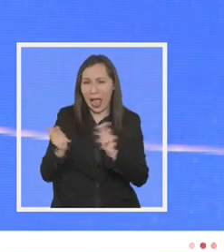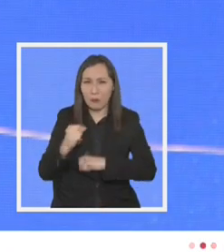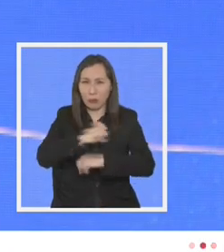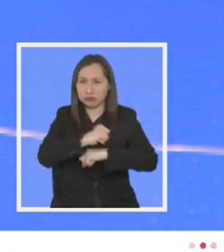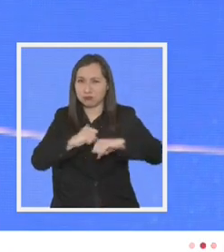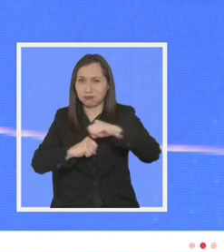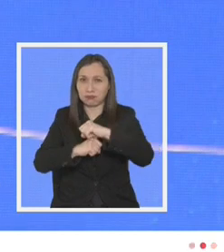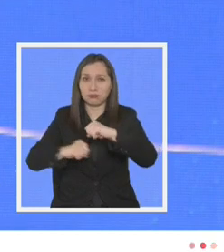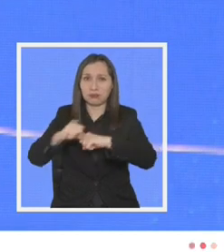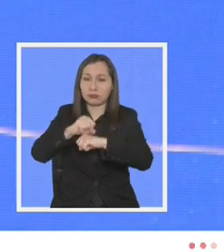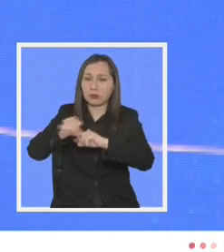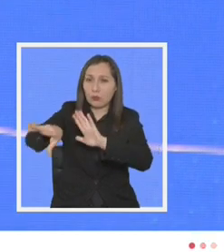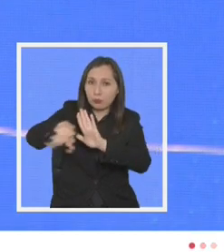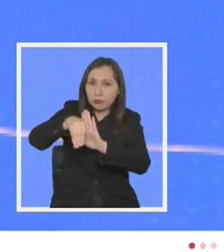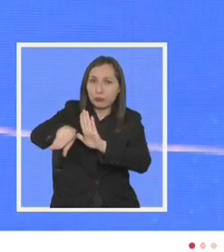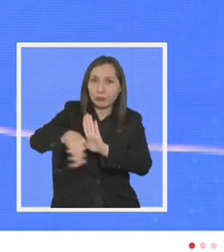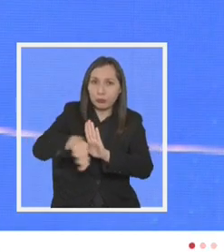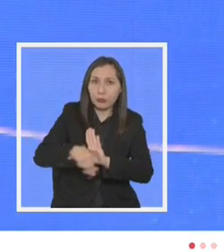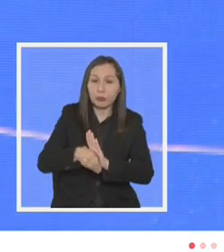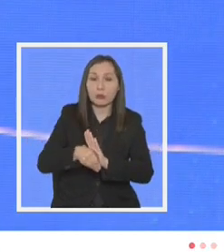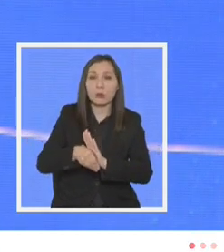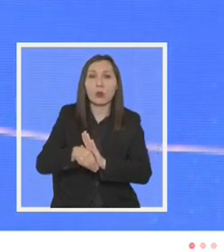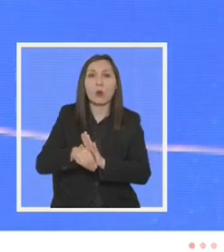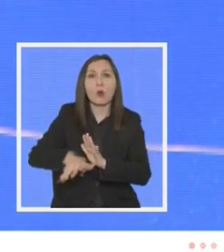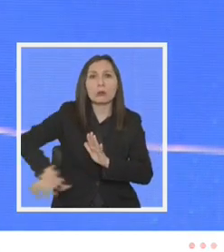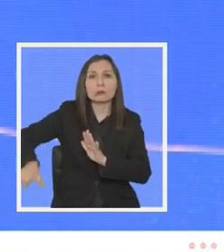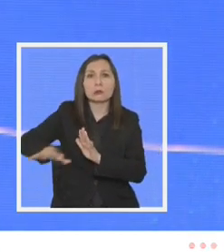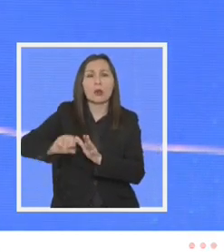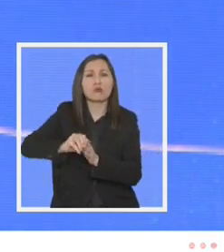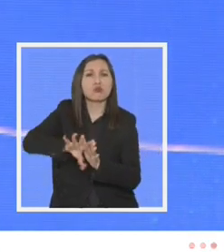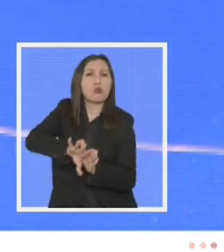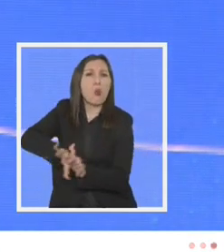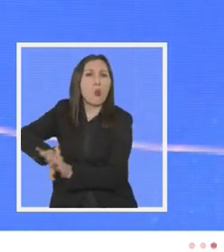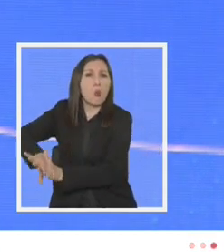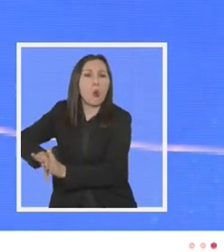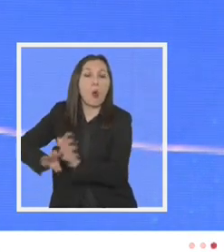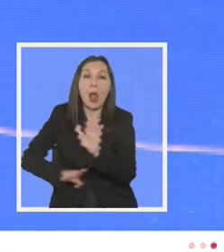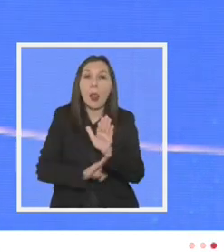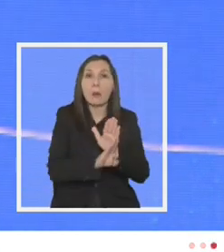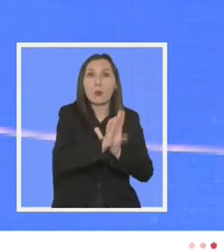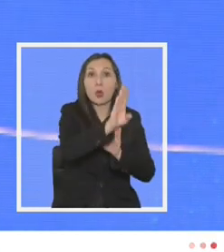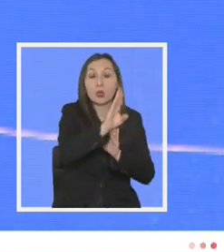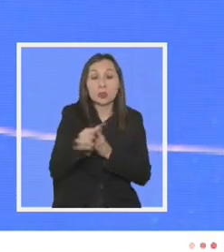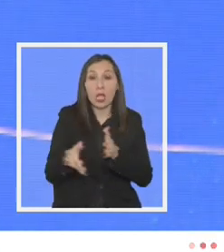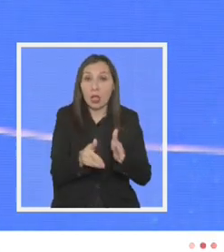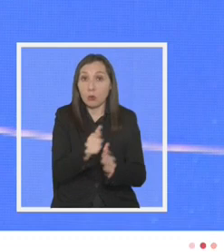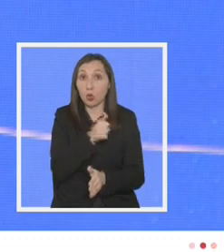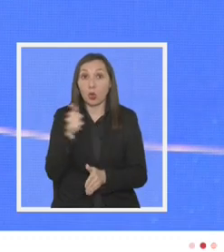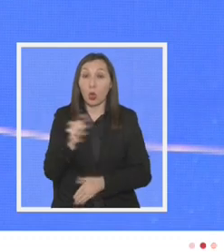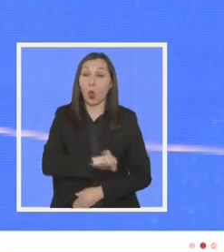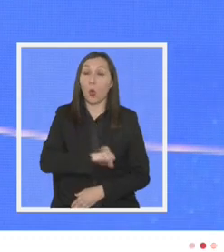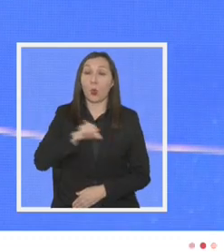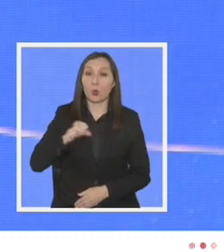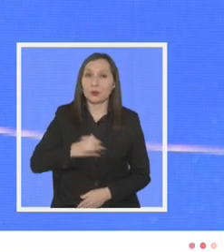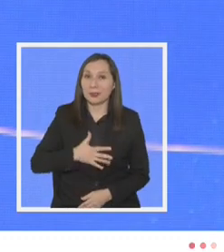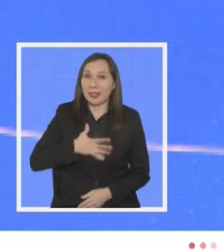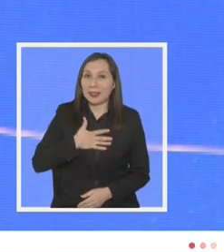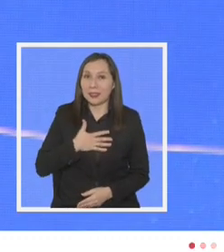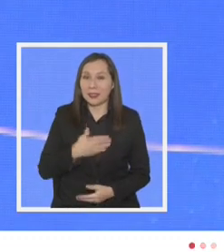estructurales que incorporen a los sectores postergados en la senda del progreso de la cual me imagino todos nos enorgullecemos